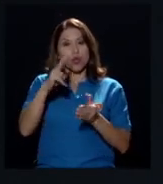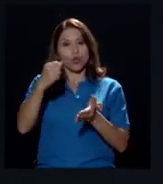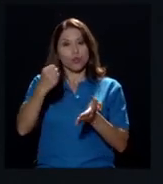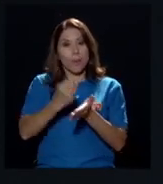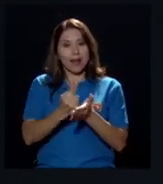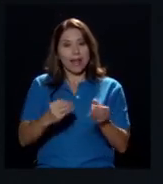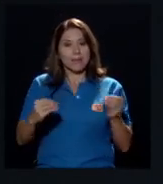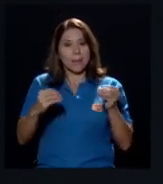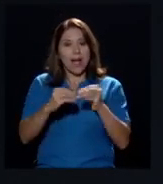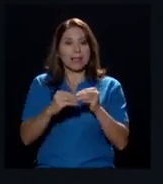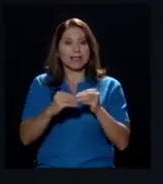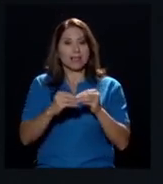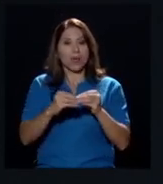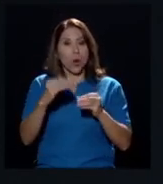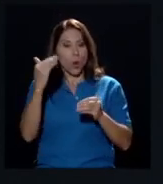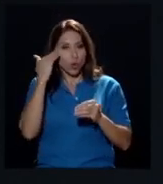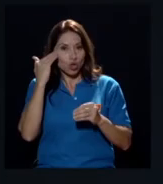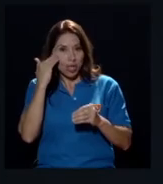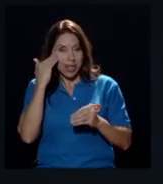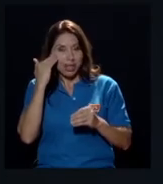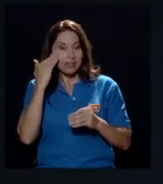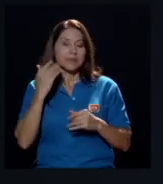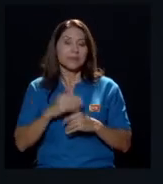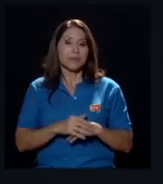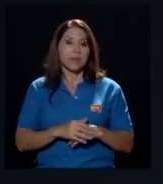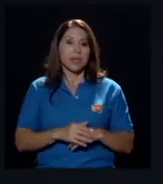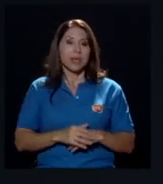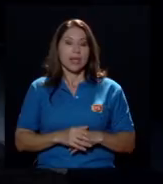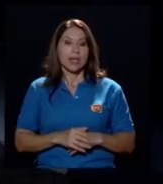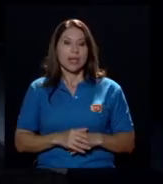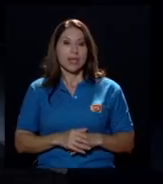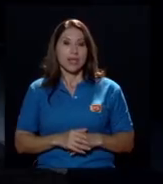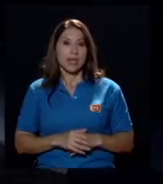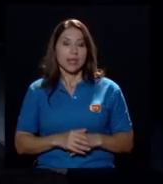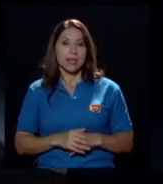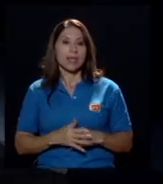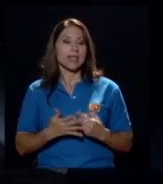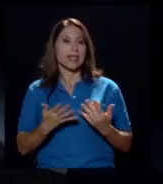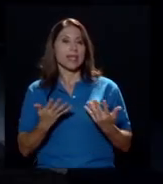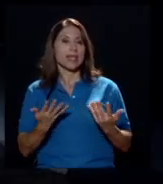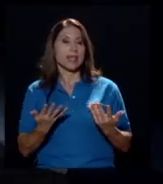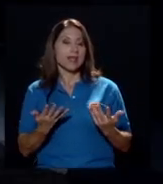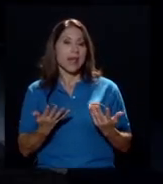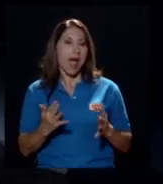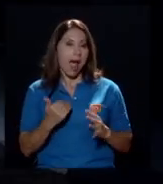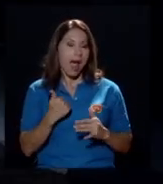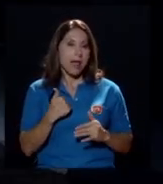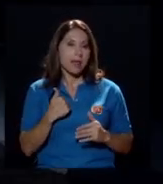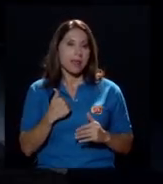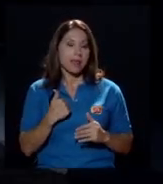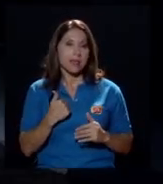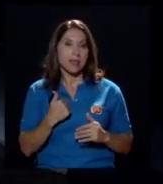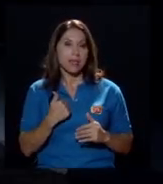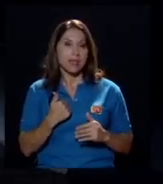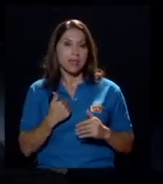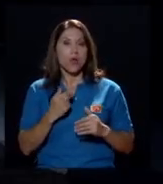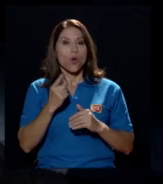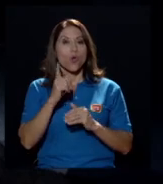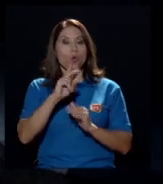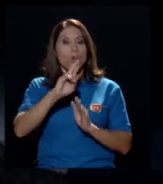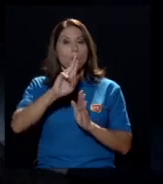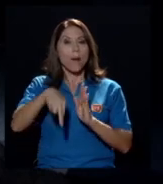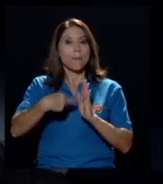conocidas por citar algo y hay un papel